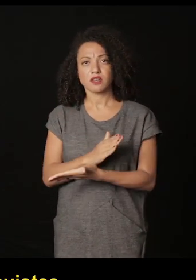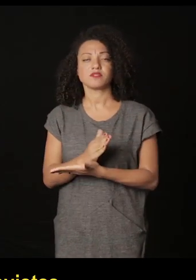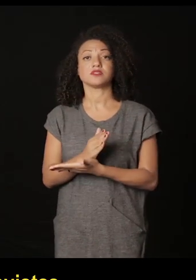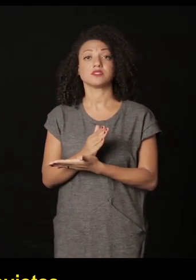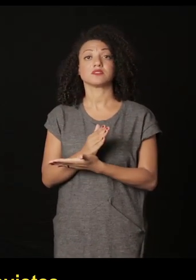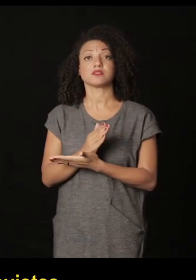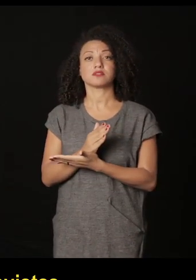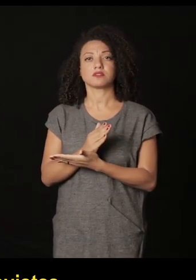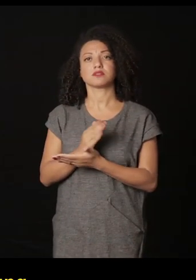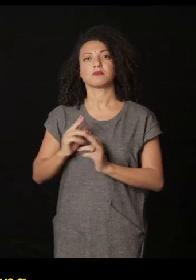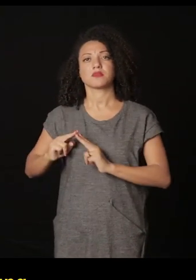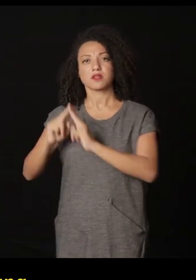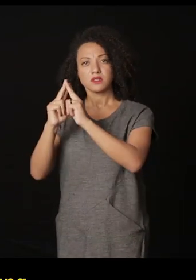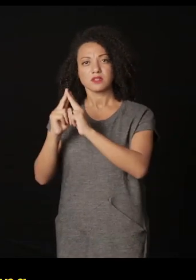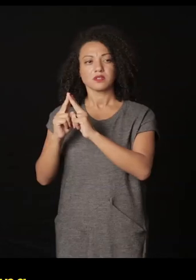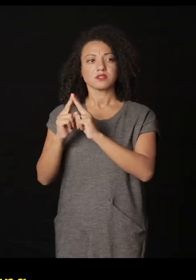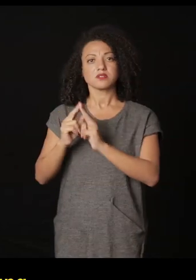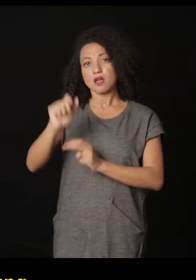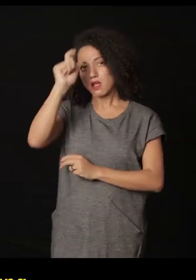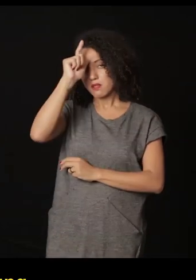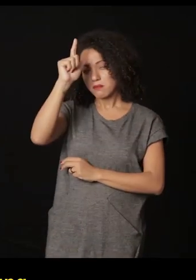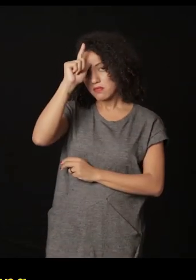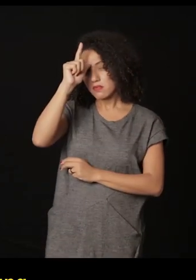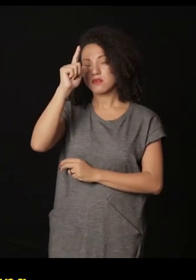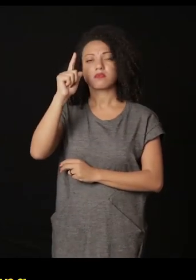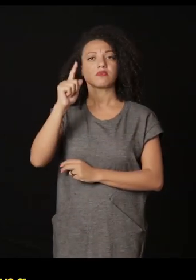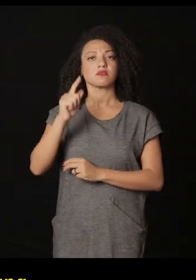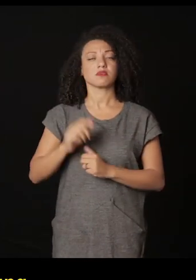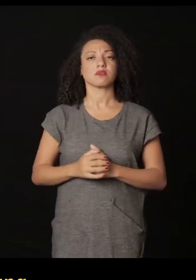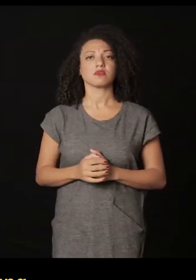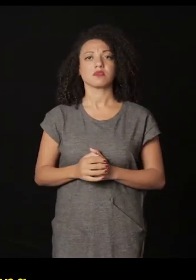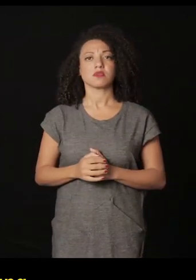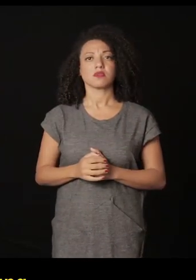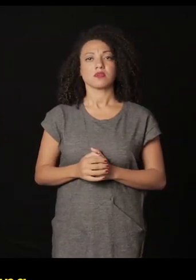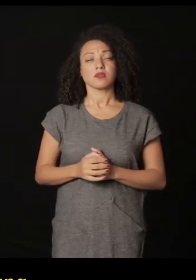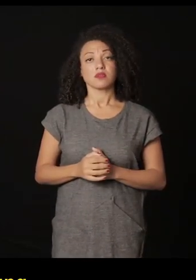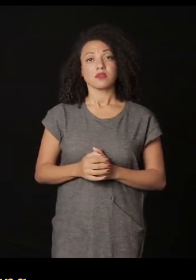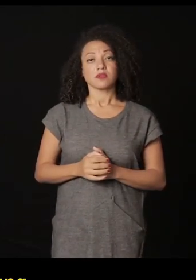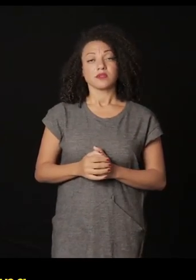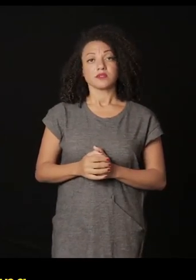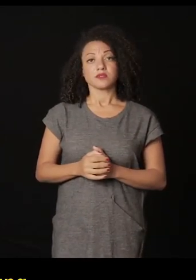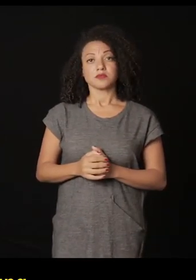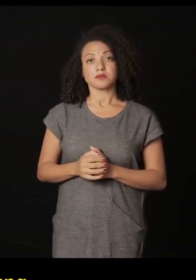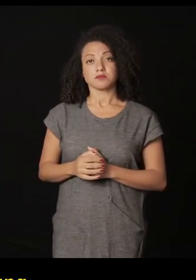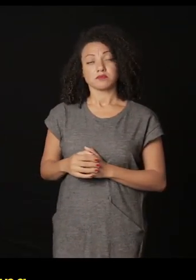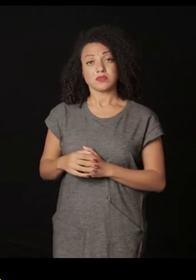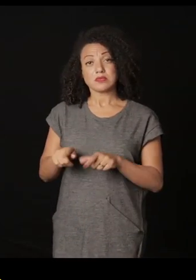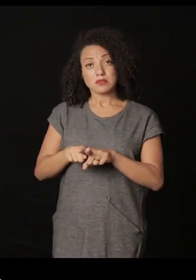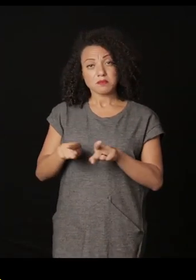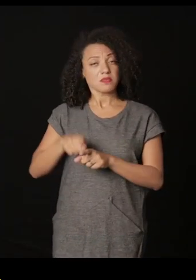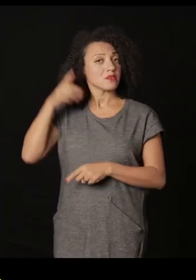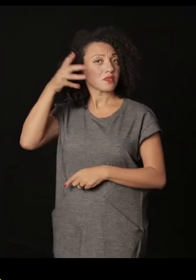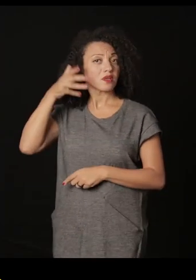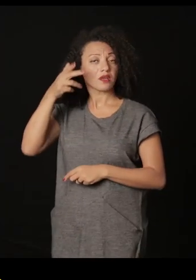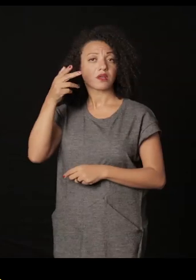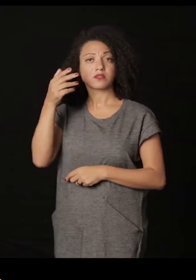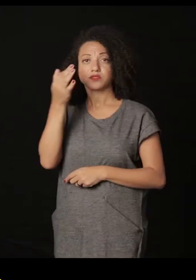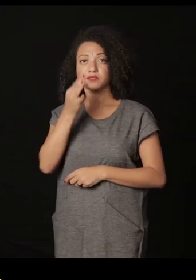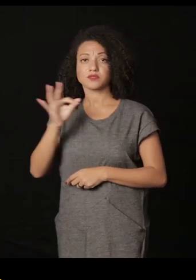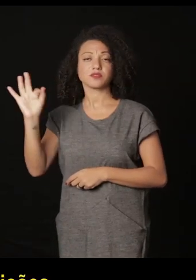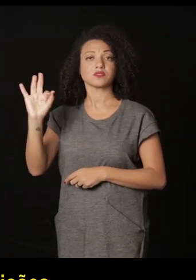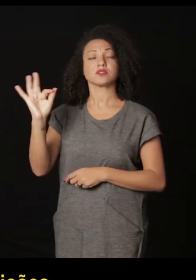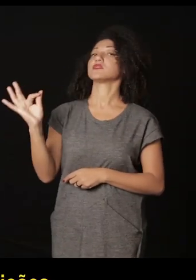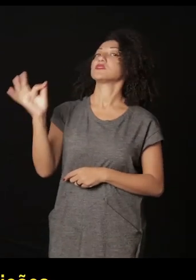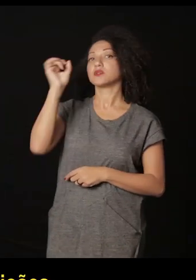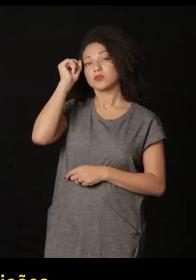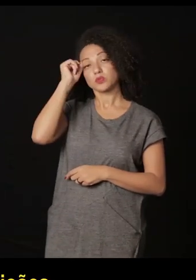como Art Press en París, Frankfurter, Alchmeng Seitung, sorry pela pronunciação, Frankfurt, en la Radio France Culture en